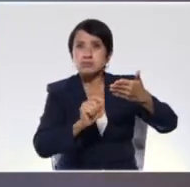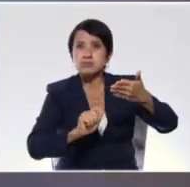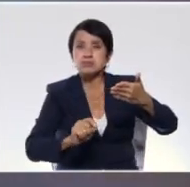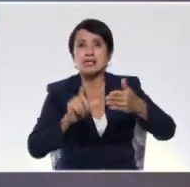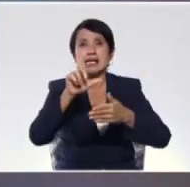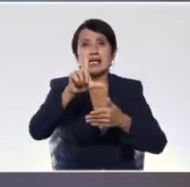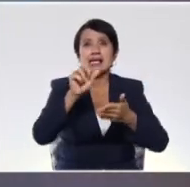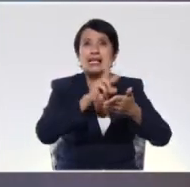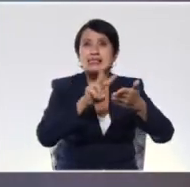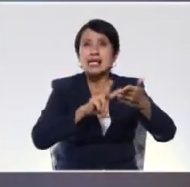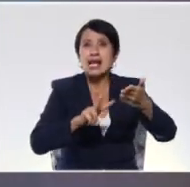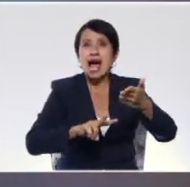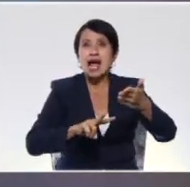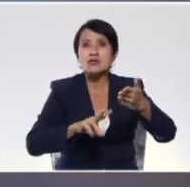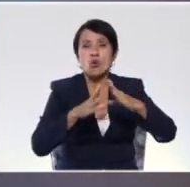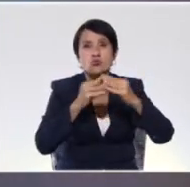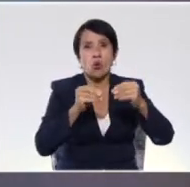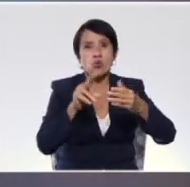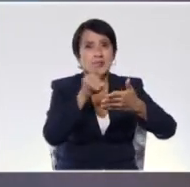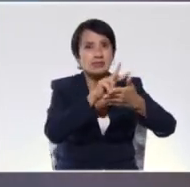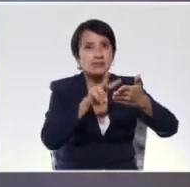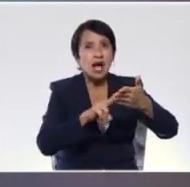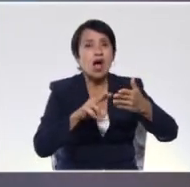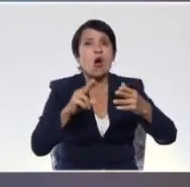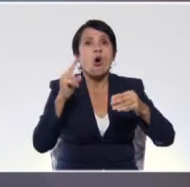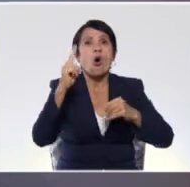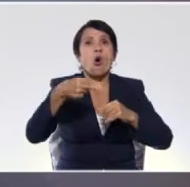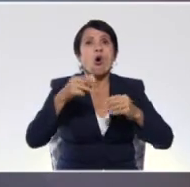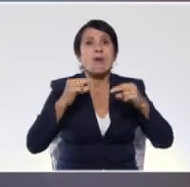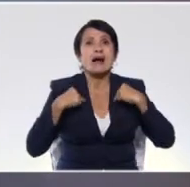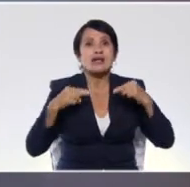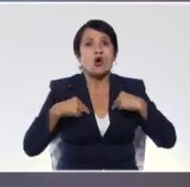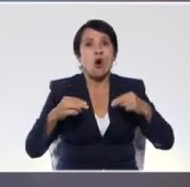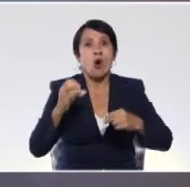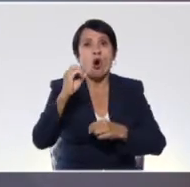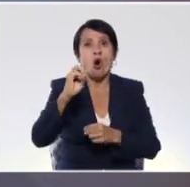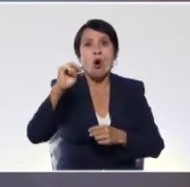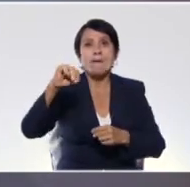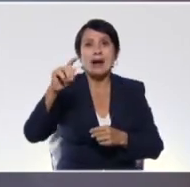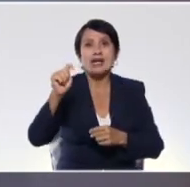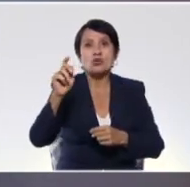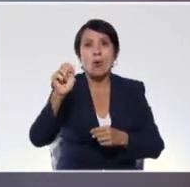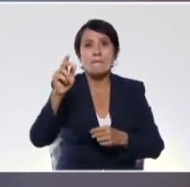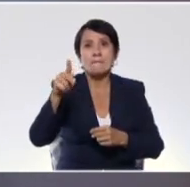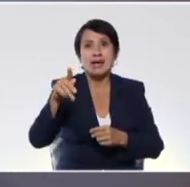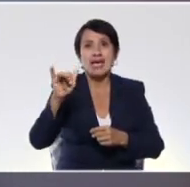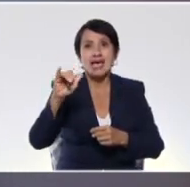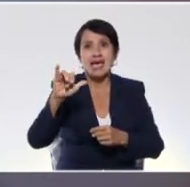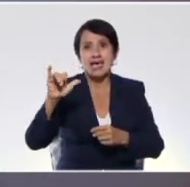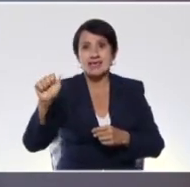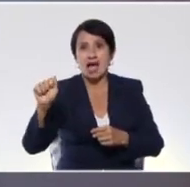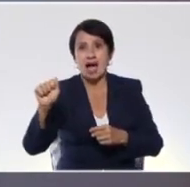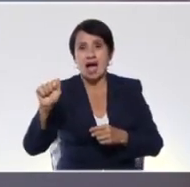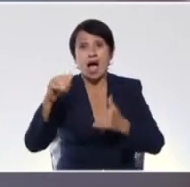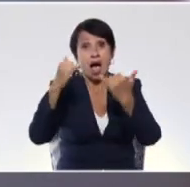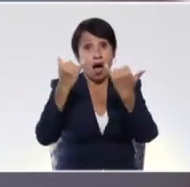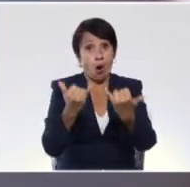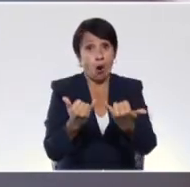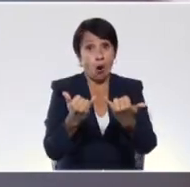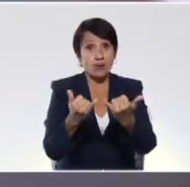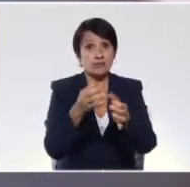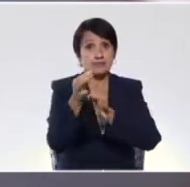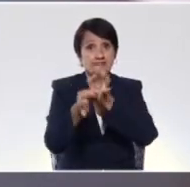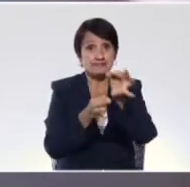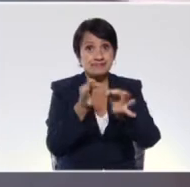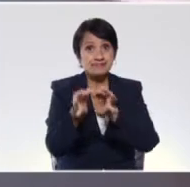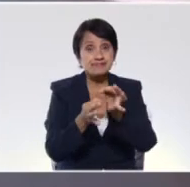literarios. Algunos recursos literarios son la humanización, la onomatopeya, la hipérbole, pero hoy en particular vamos